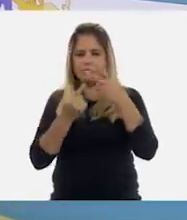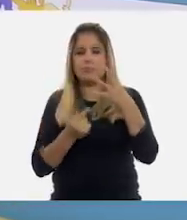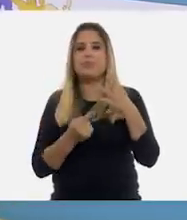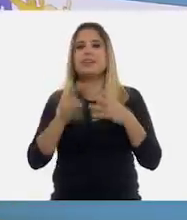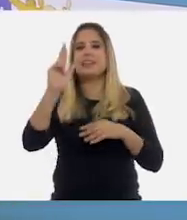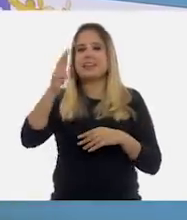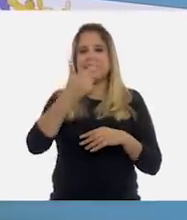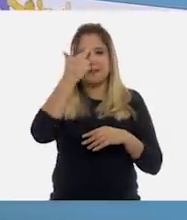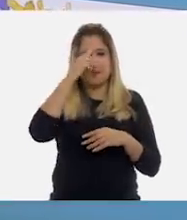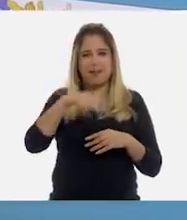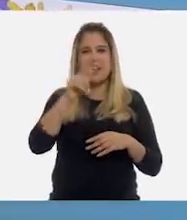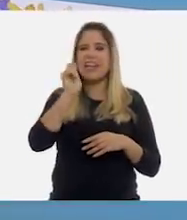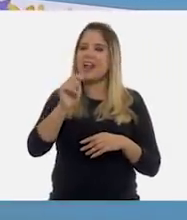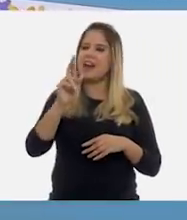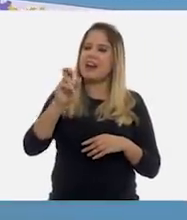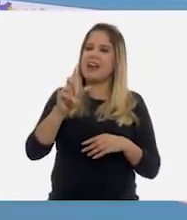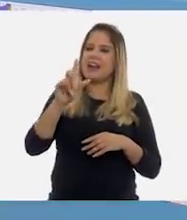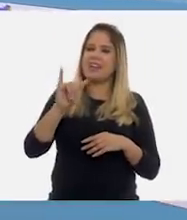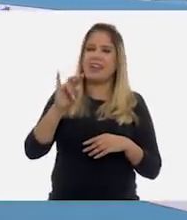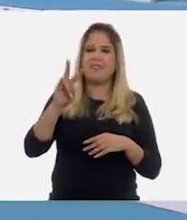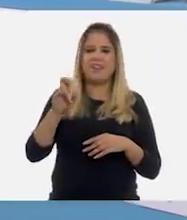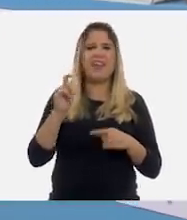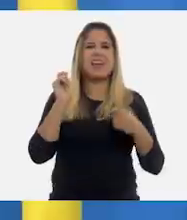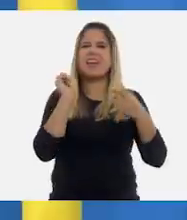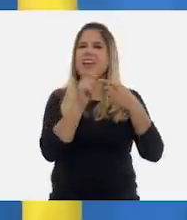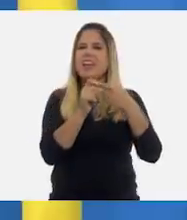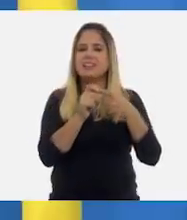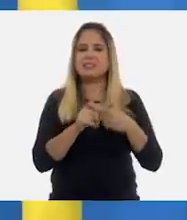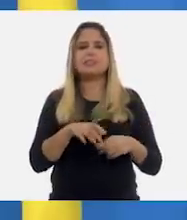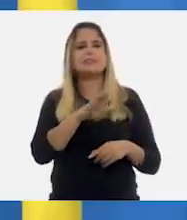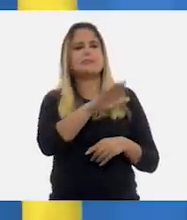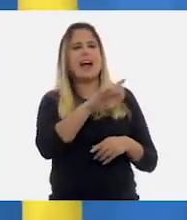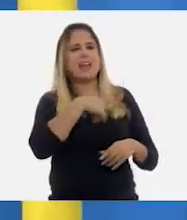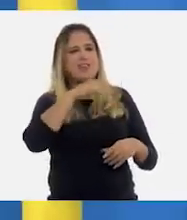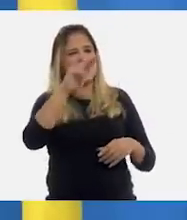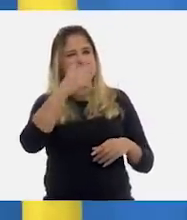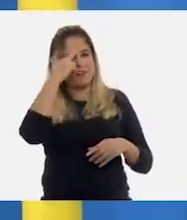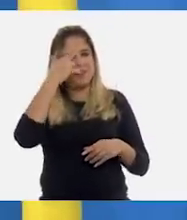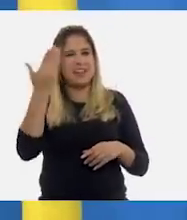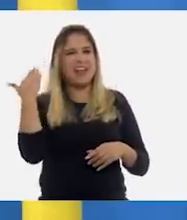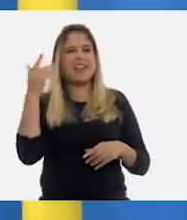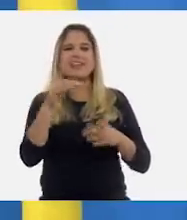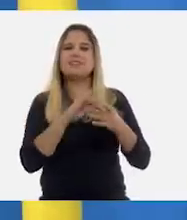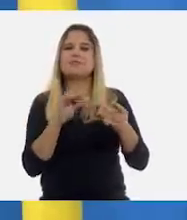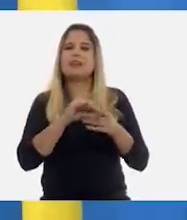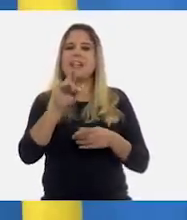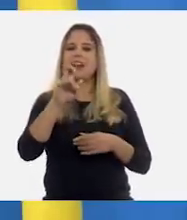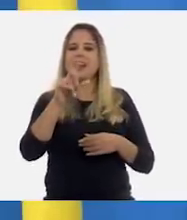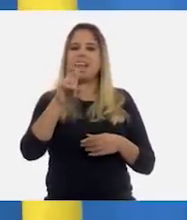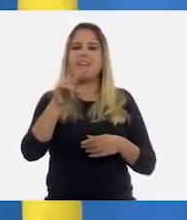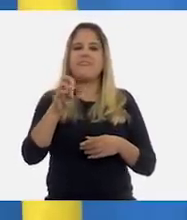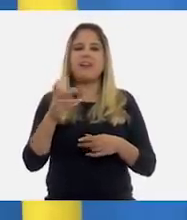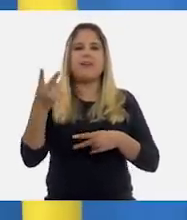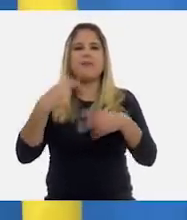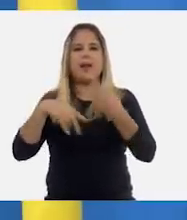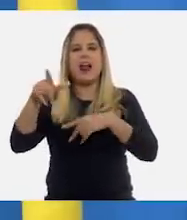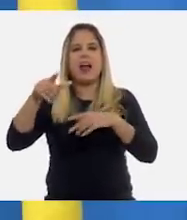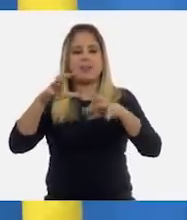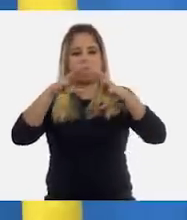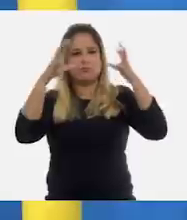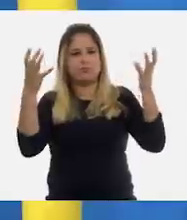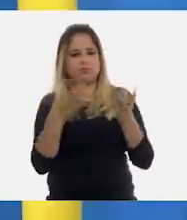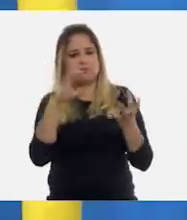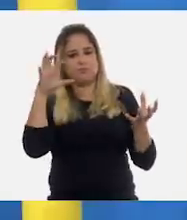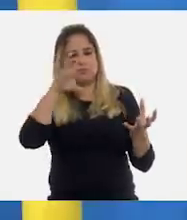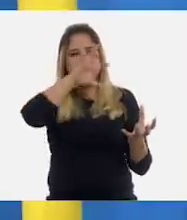¿Recuerdas qué es el relieve? Sí, hace tiempo hablamos de los relieves que se encuentran en el área continental o